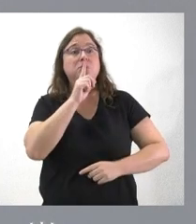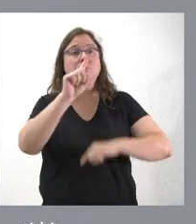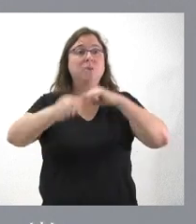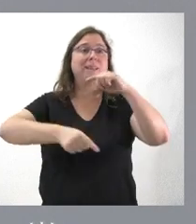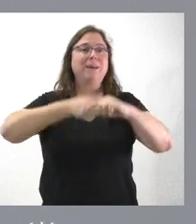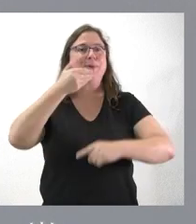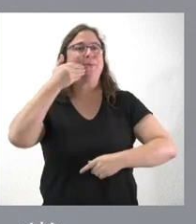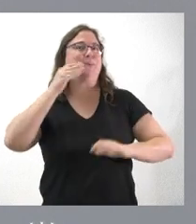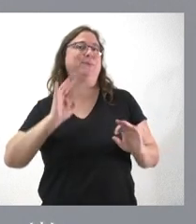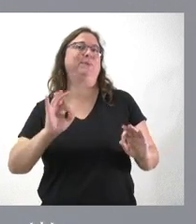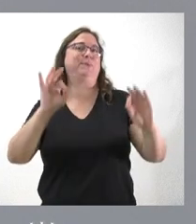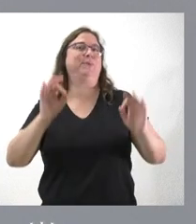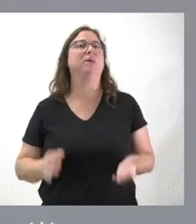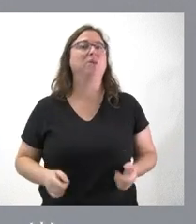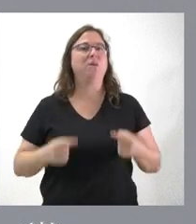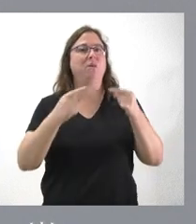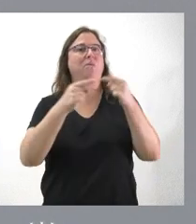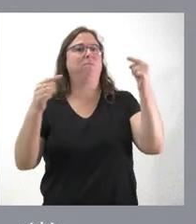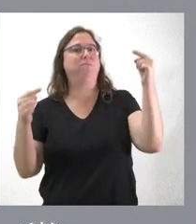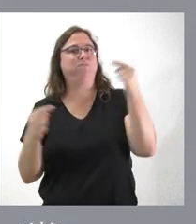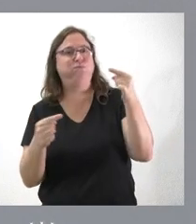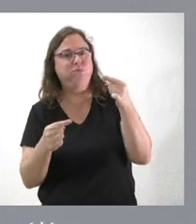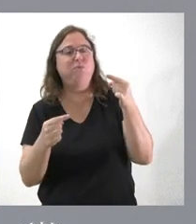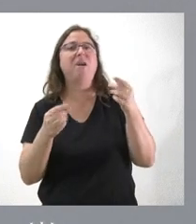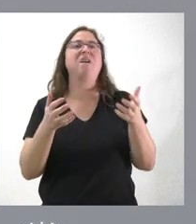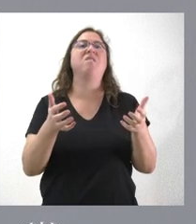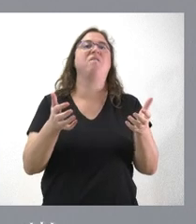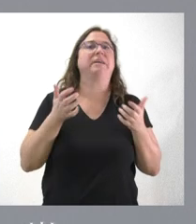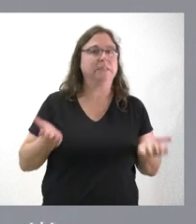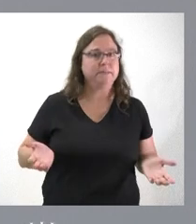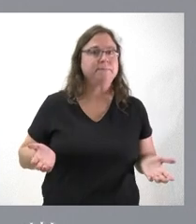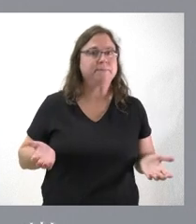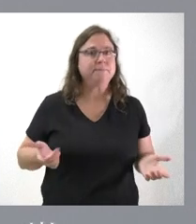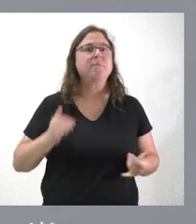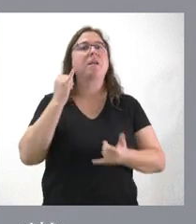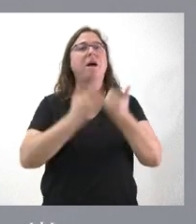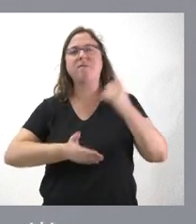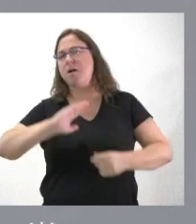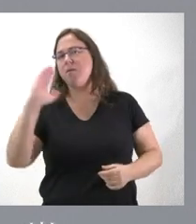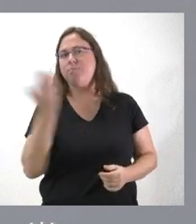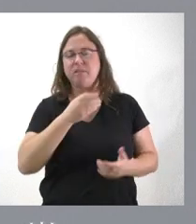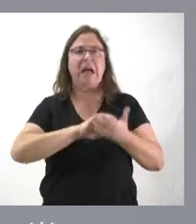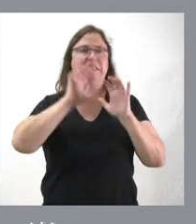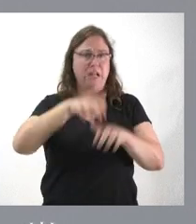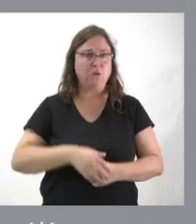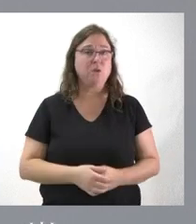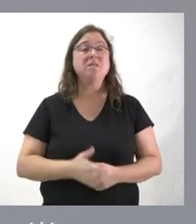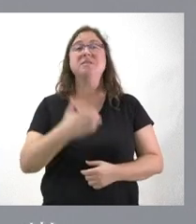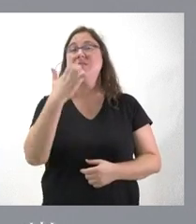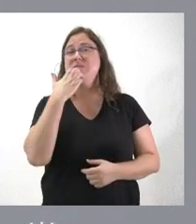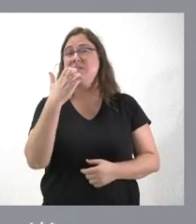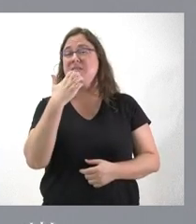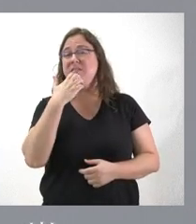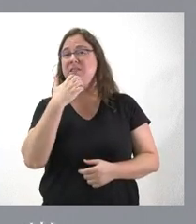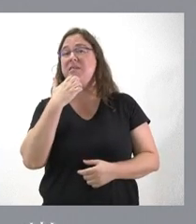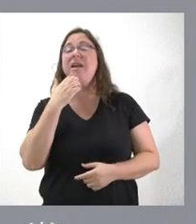privilegios, en desigualdades, en ventajas que perjudiquen a Castilla y León. Y si va a haber recursos